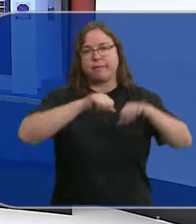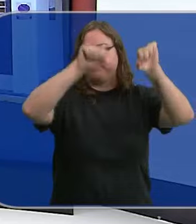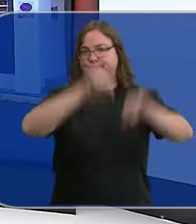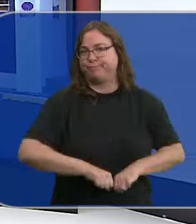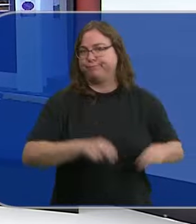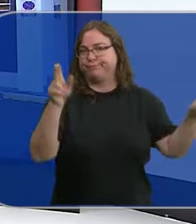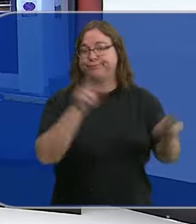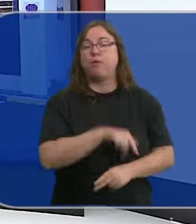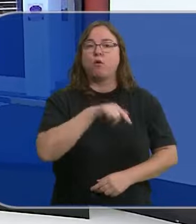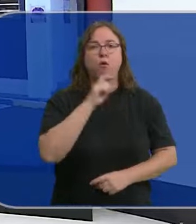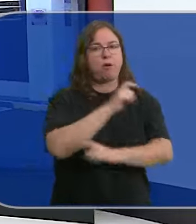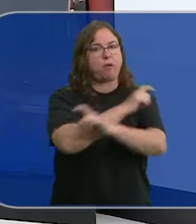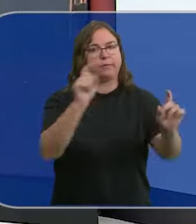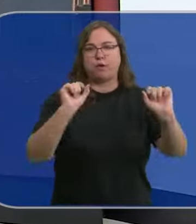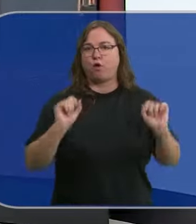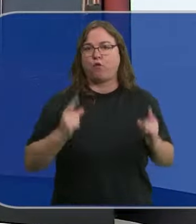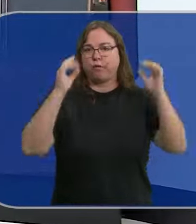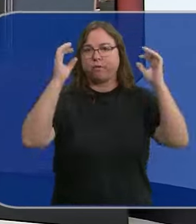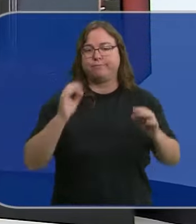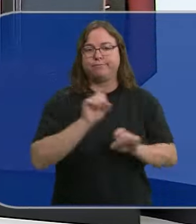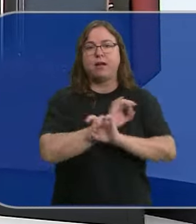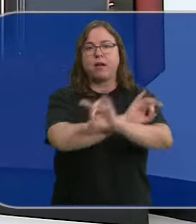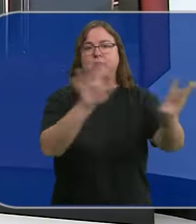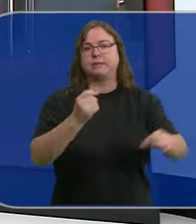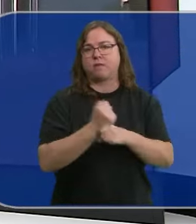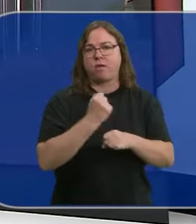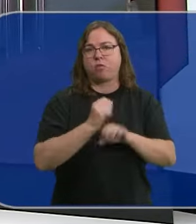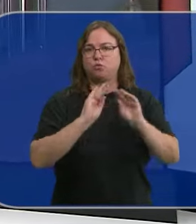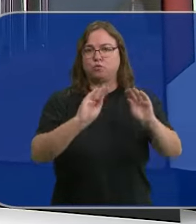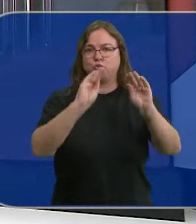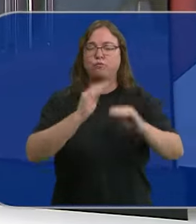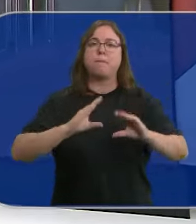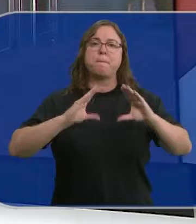Hoy han comunicado sus intenciones definitivas a los trabajadores. Óscar Villarroel.